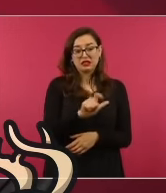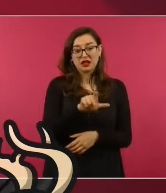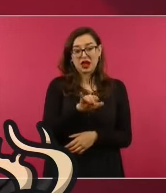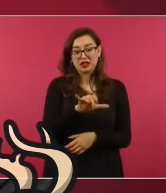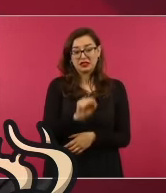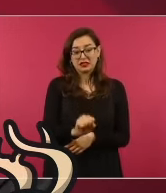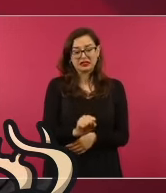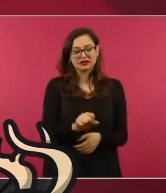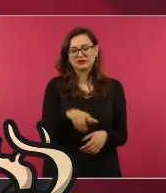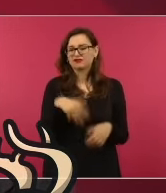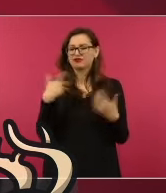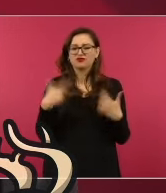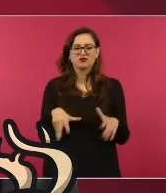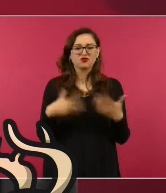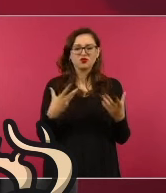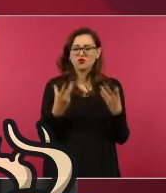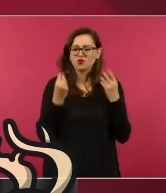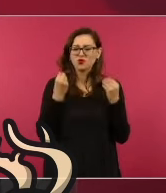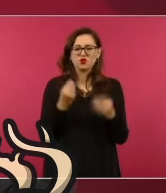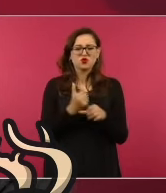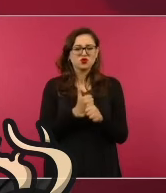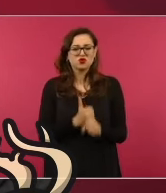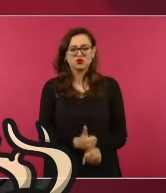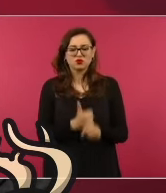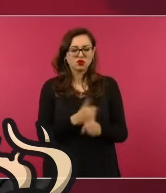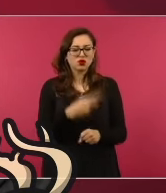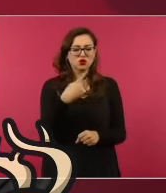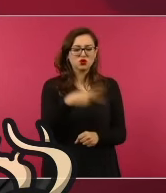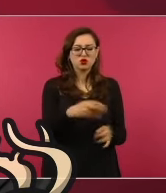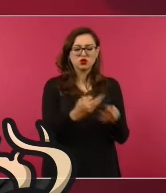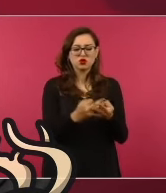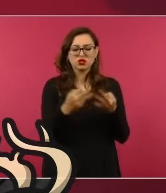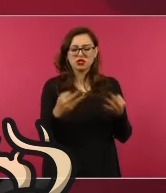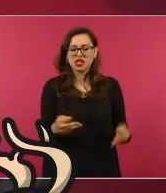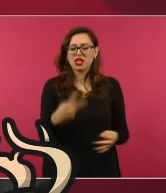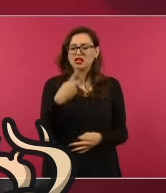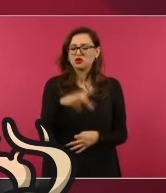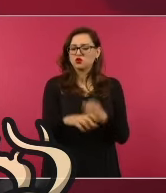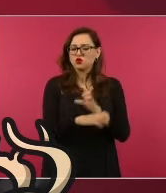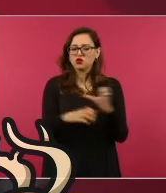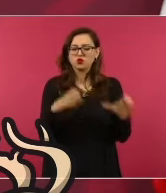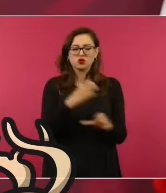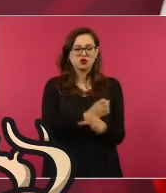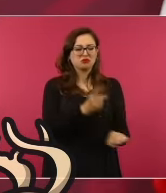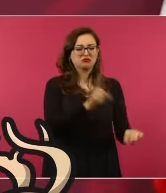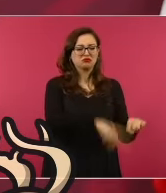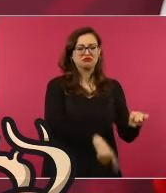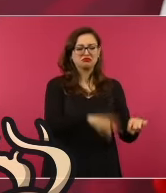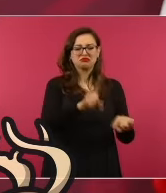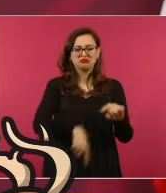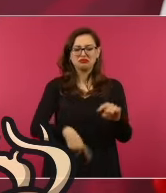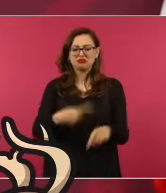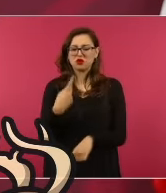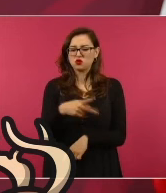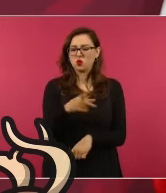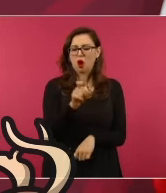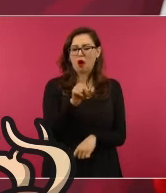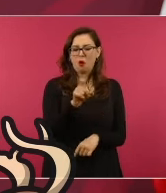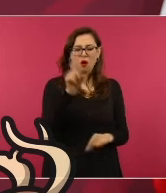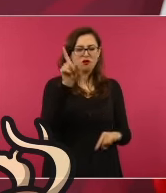deportaciones y les arrebataron, los despojaron de sus tierras, de sus aguas.